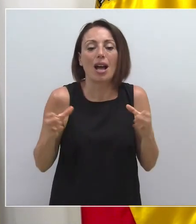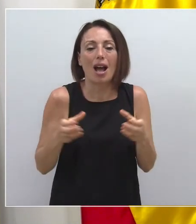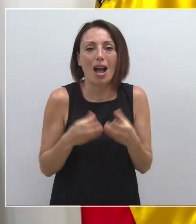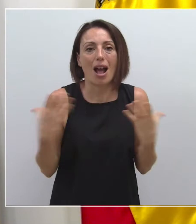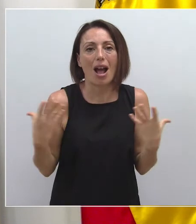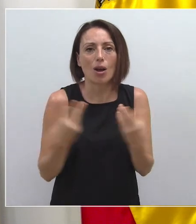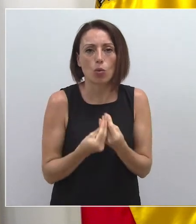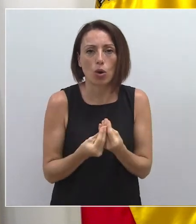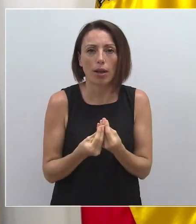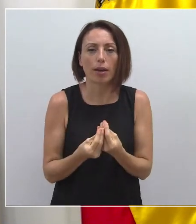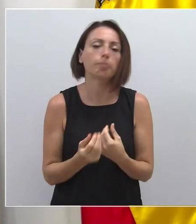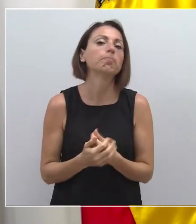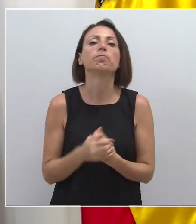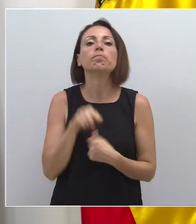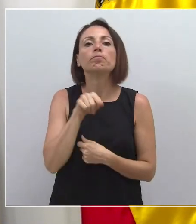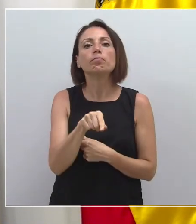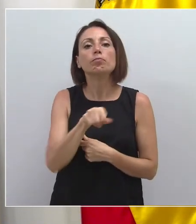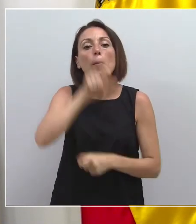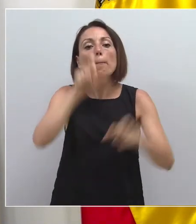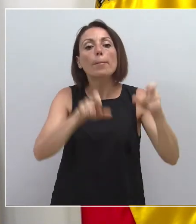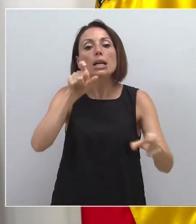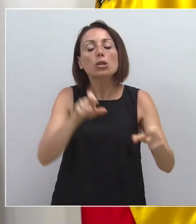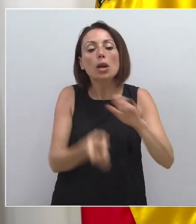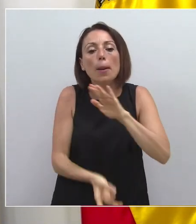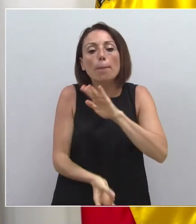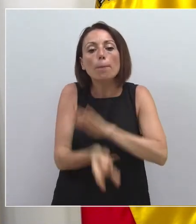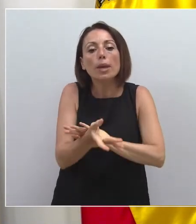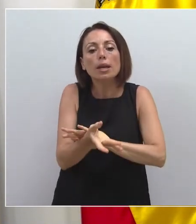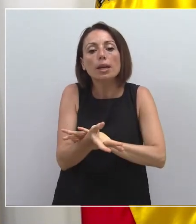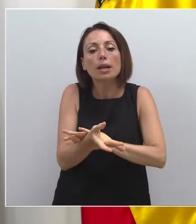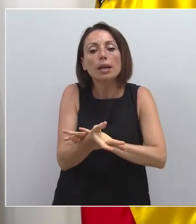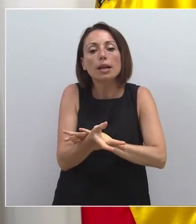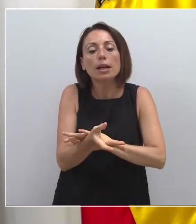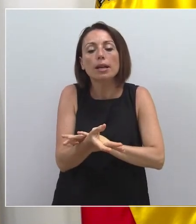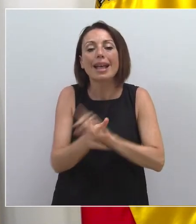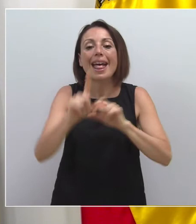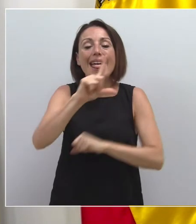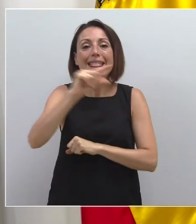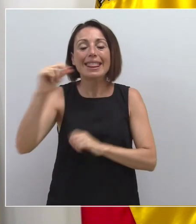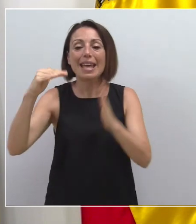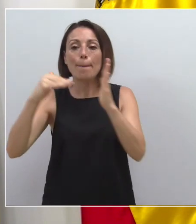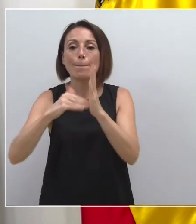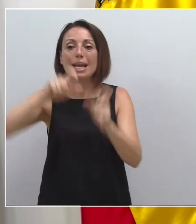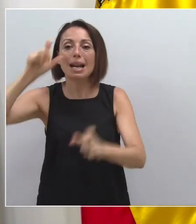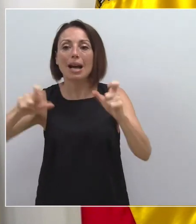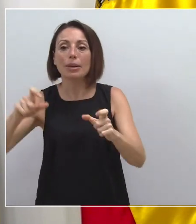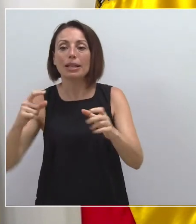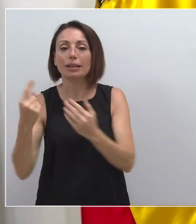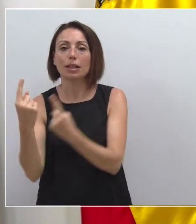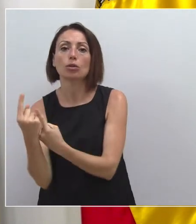incidencia acumulada es el número de casos por cada 100.000 habitantes. Ese es un concepto de naturaleza